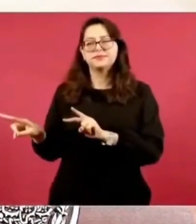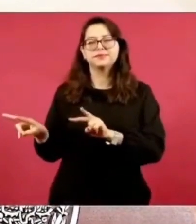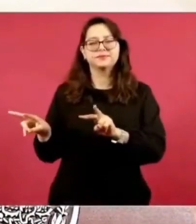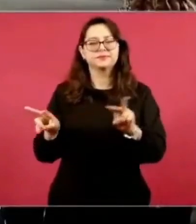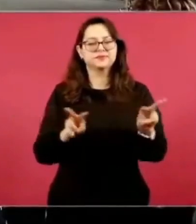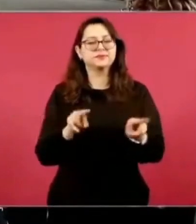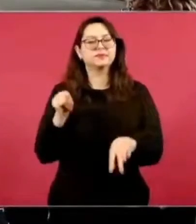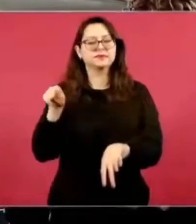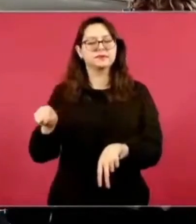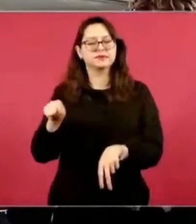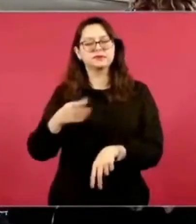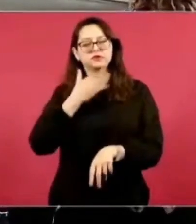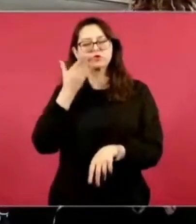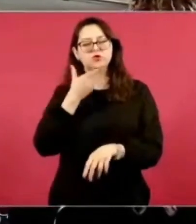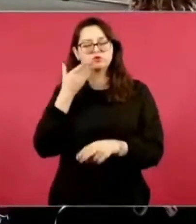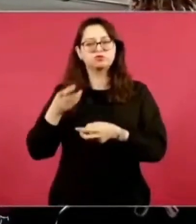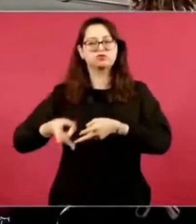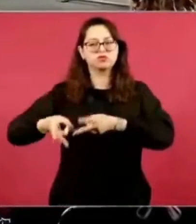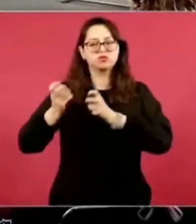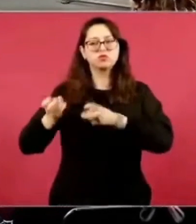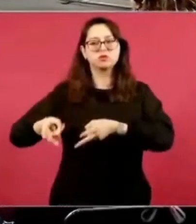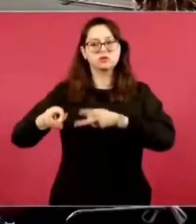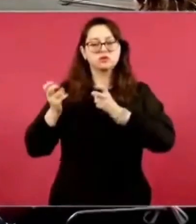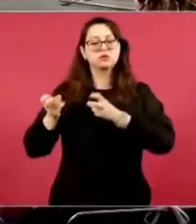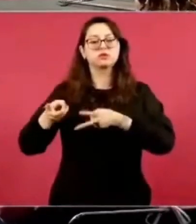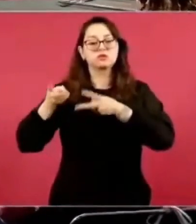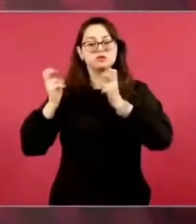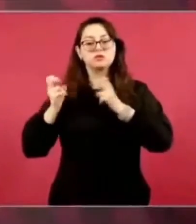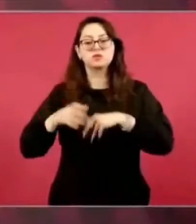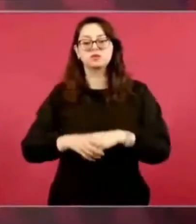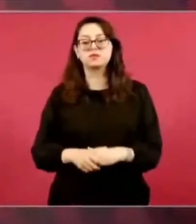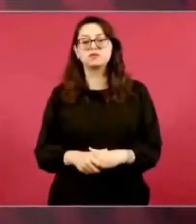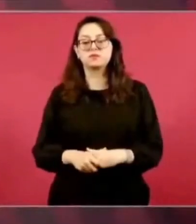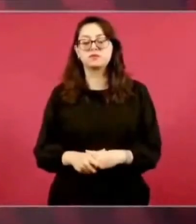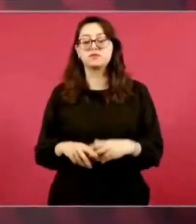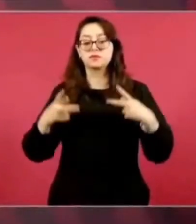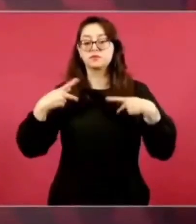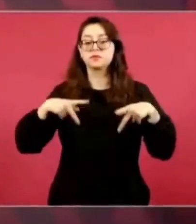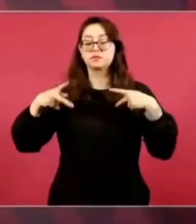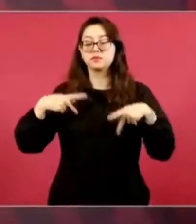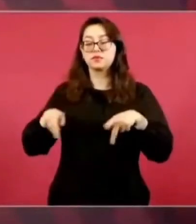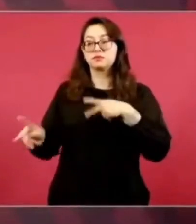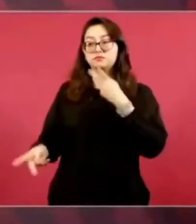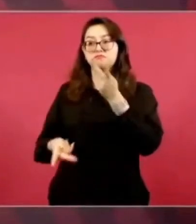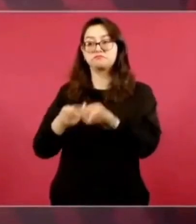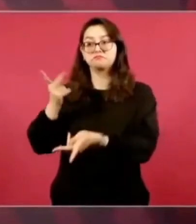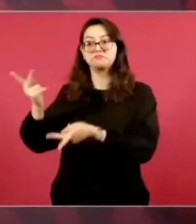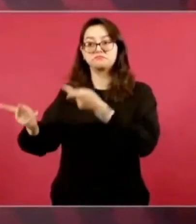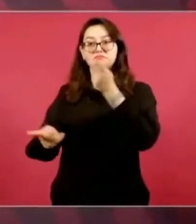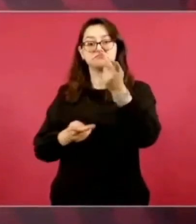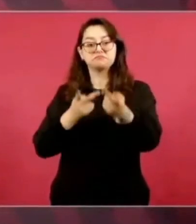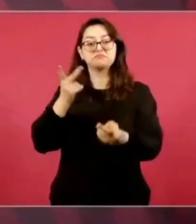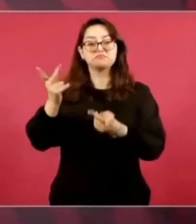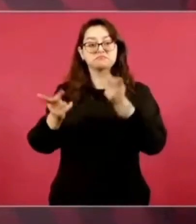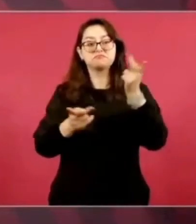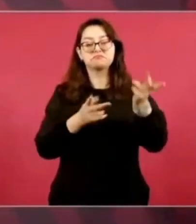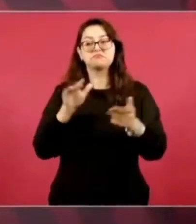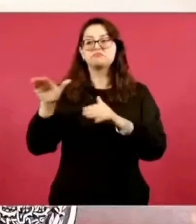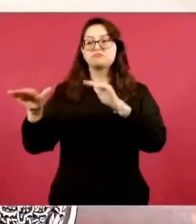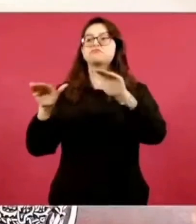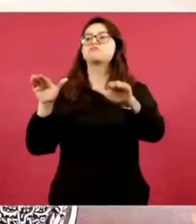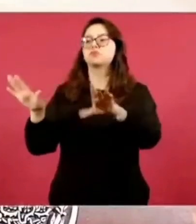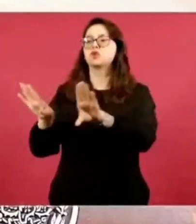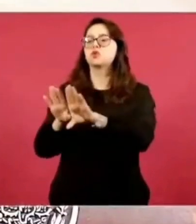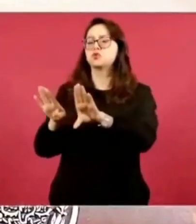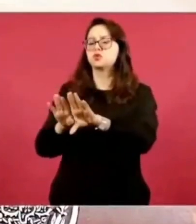y estuvimos preguntando de cómo estaba la situación y nos